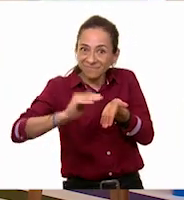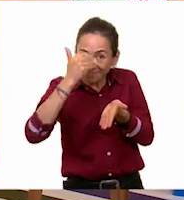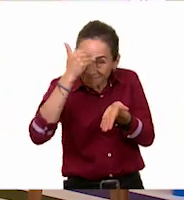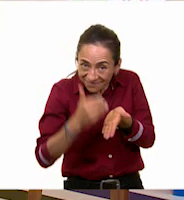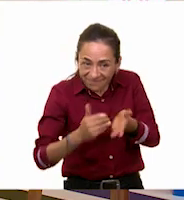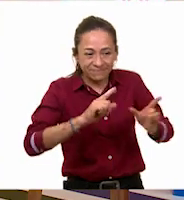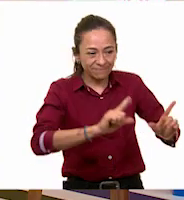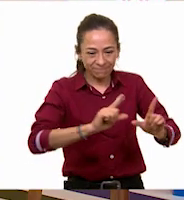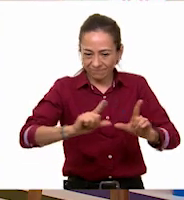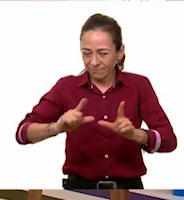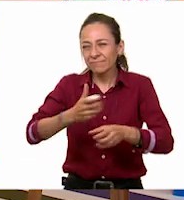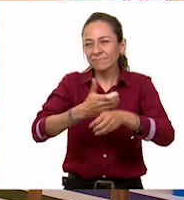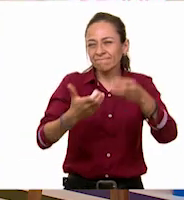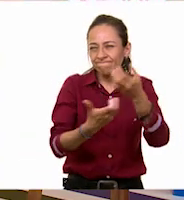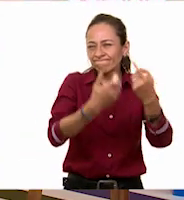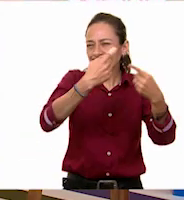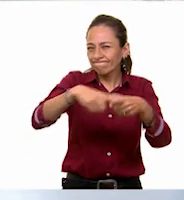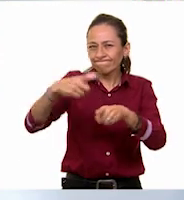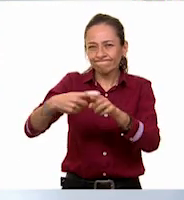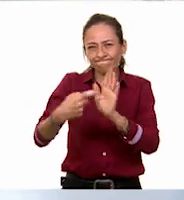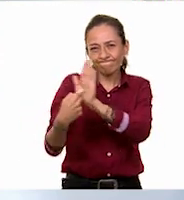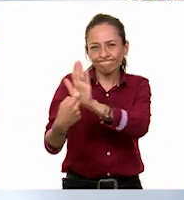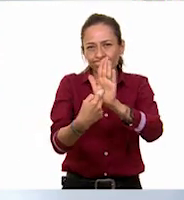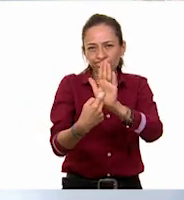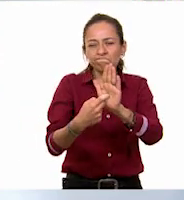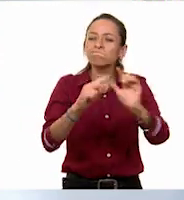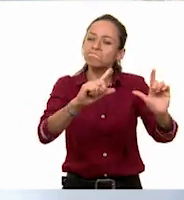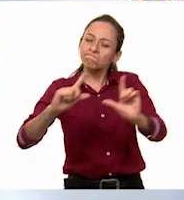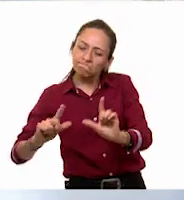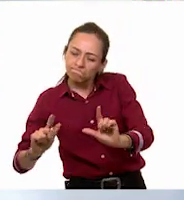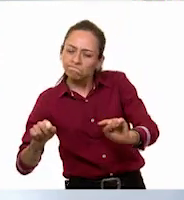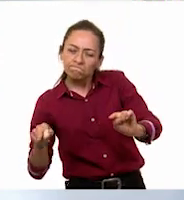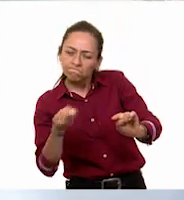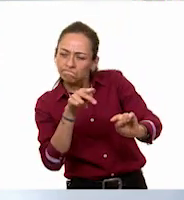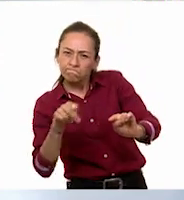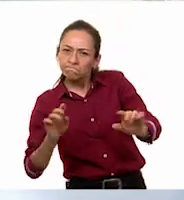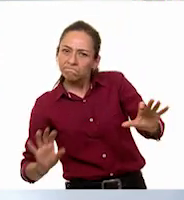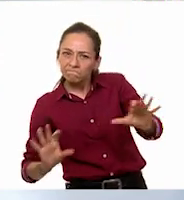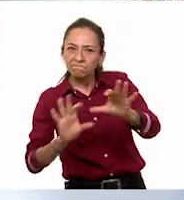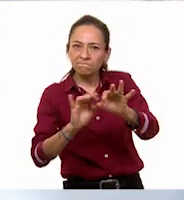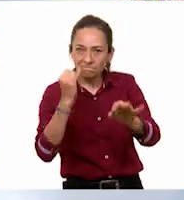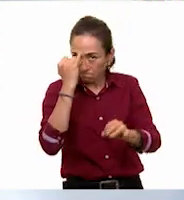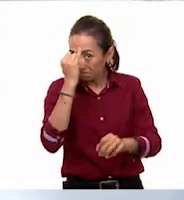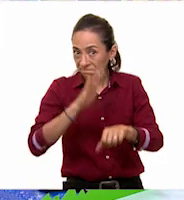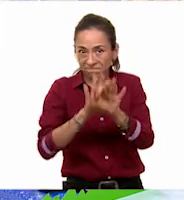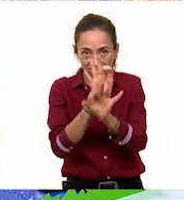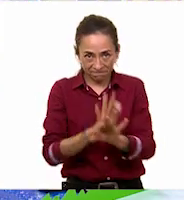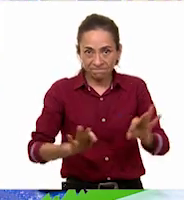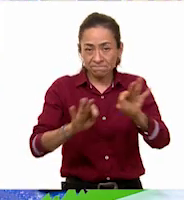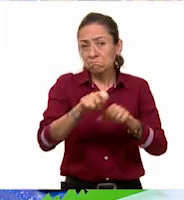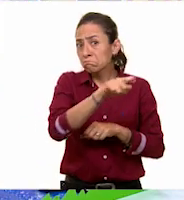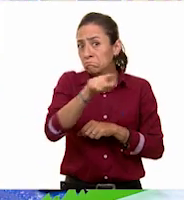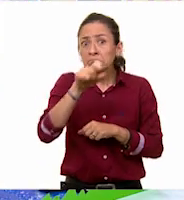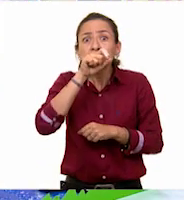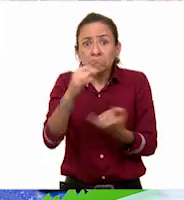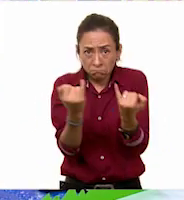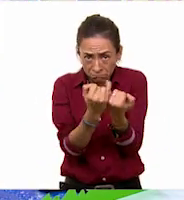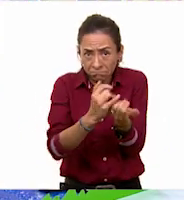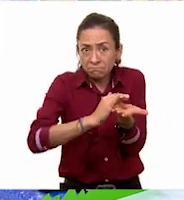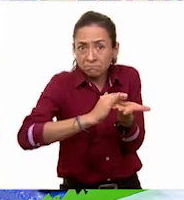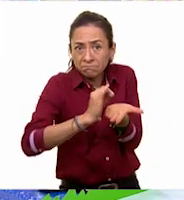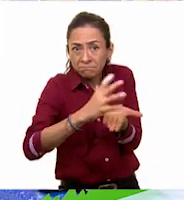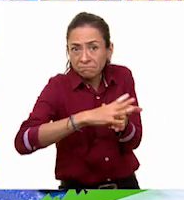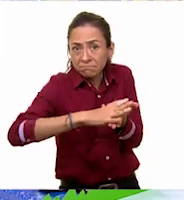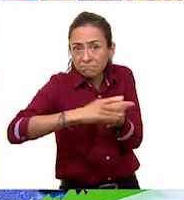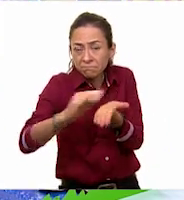los diferentes objetos que están expuestos. Ustedes pueden hacer lo mismo. Miren, por ejemplo, yo aquí tengo unas